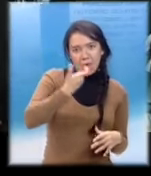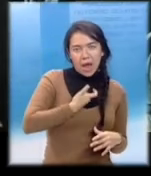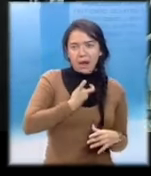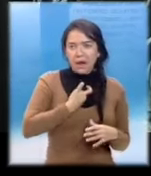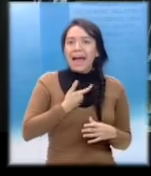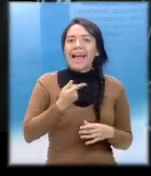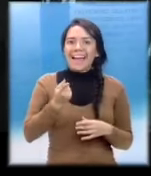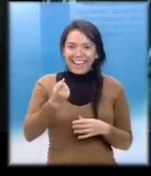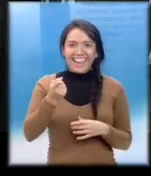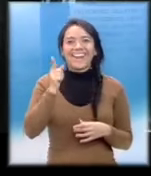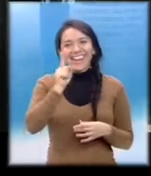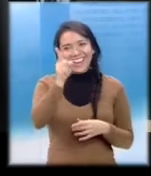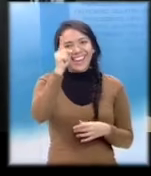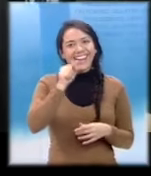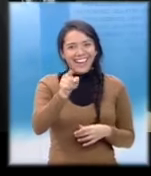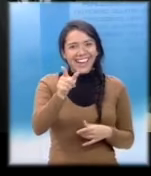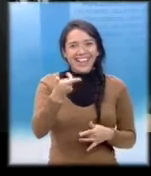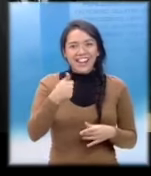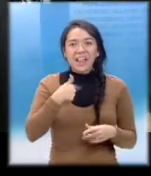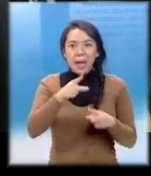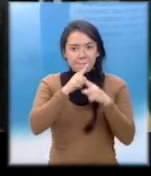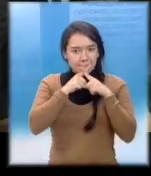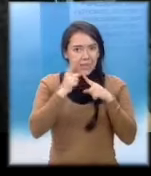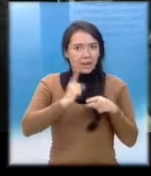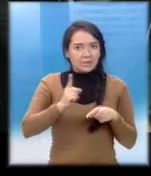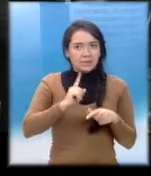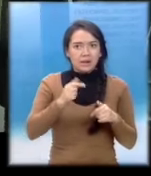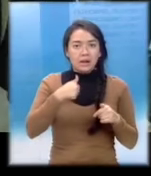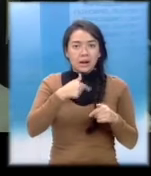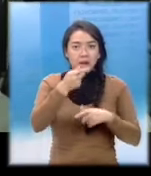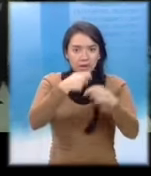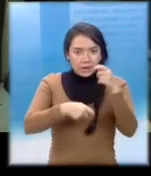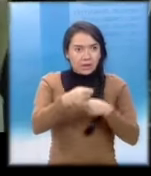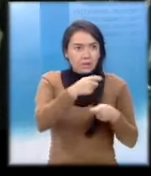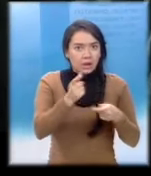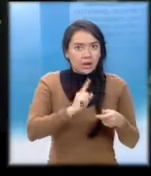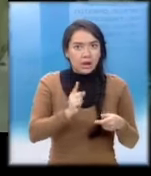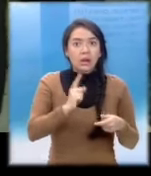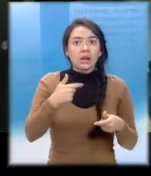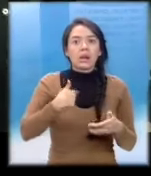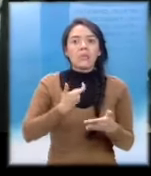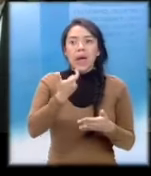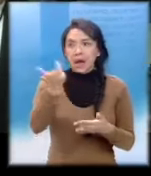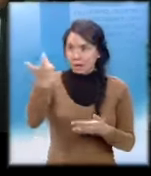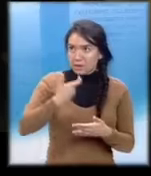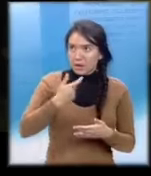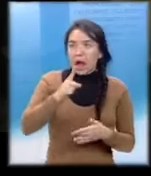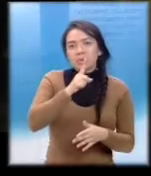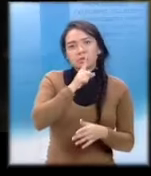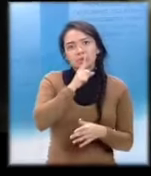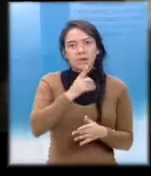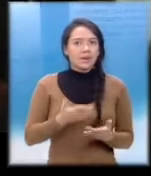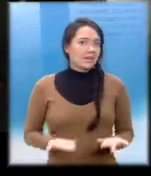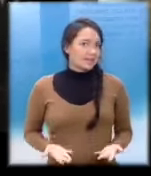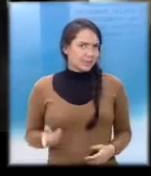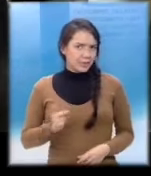seguridad La guardia parlamentaria Limitó el acceso a la prensa Y eso desató la ira De algunos reporteros